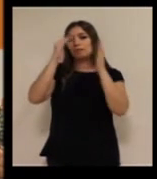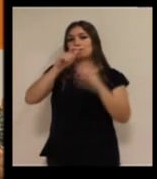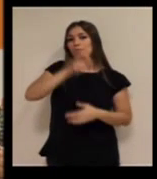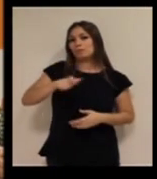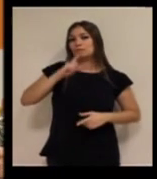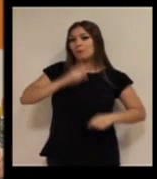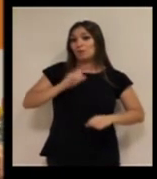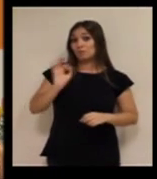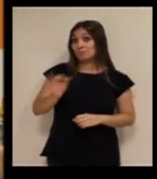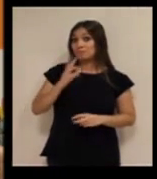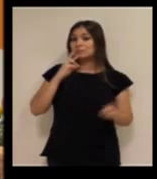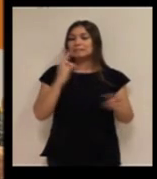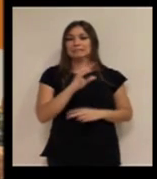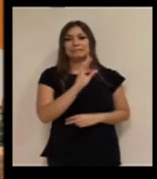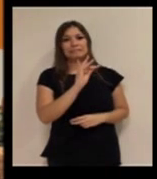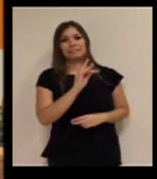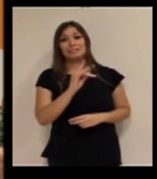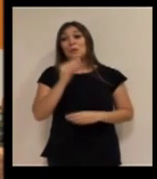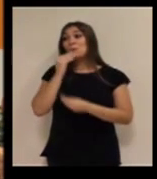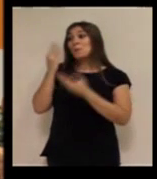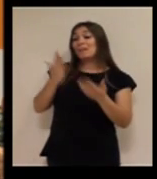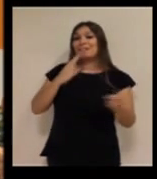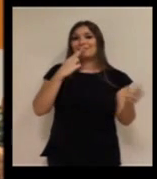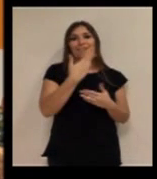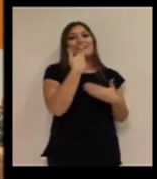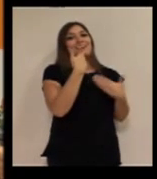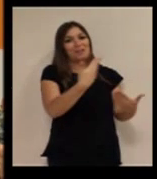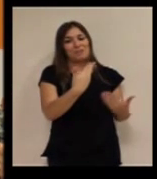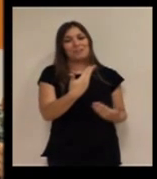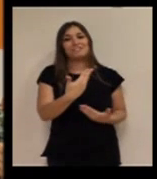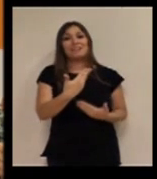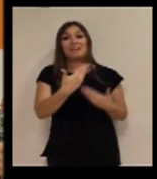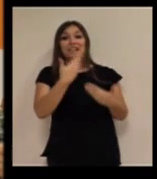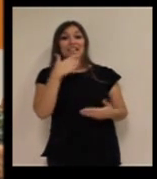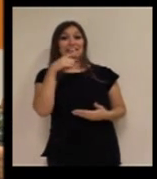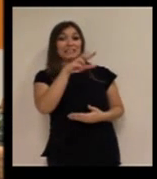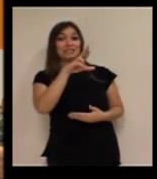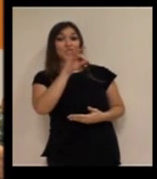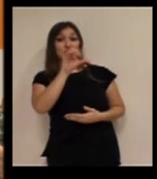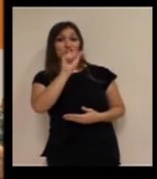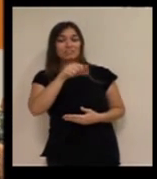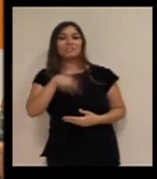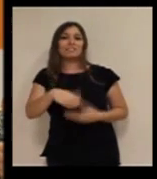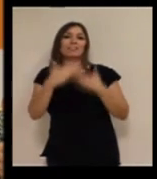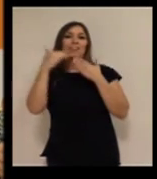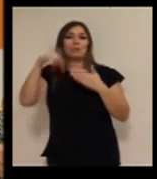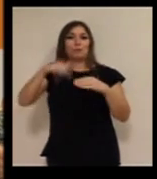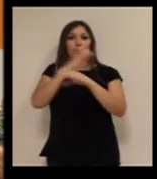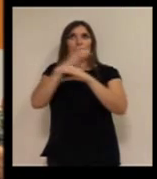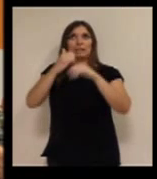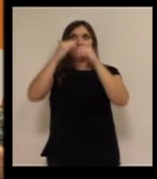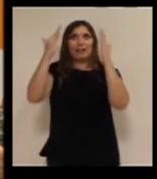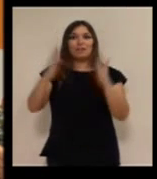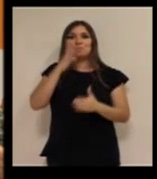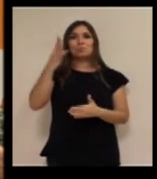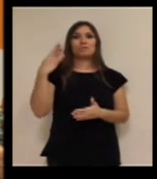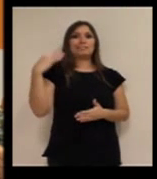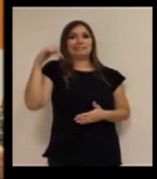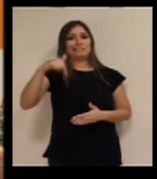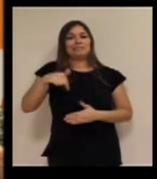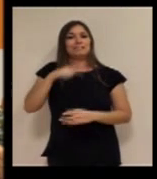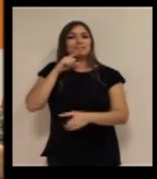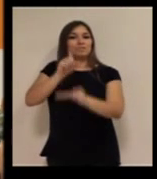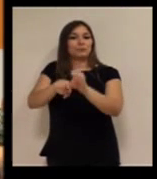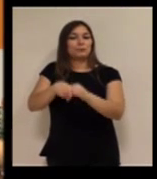mayores. Bienvenida. Muchas gracias. Muchas gracias, Rosa, y muchas gracias al CENTAC por pensar en nosotros también para esta